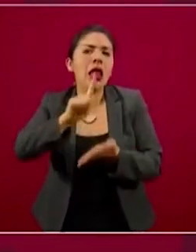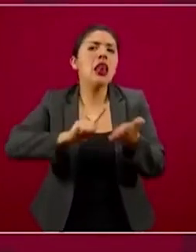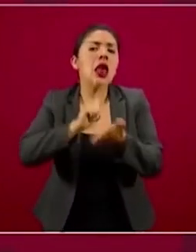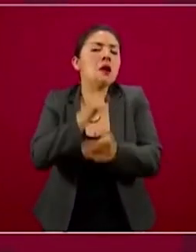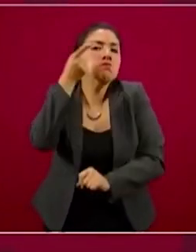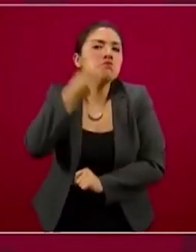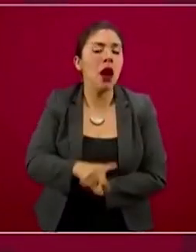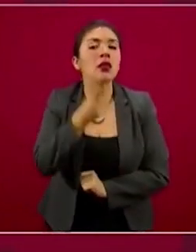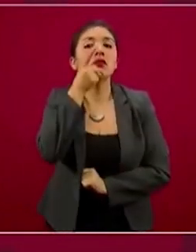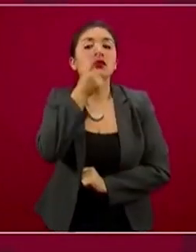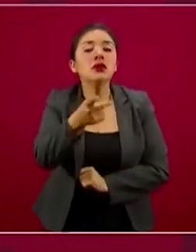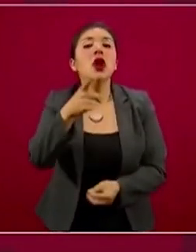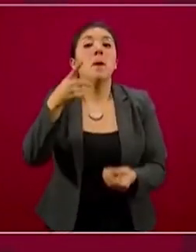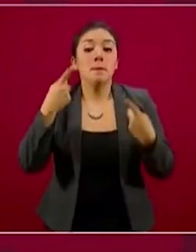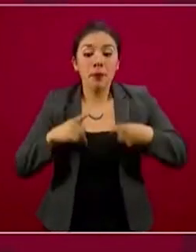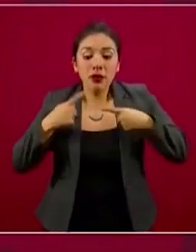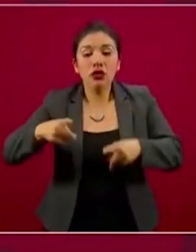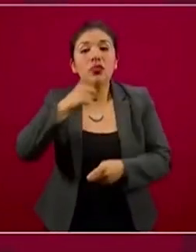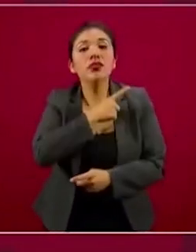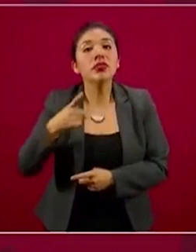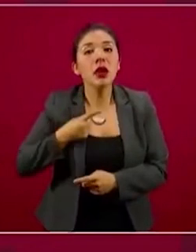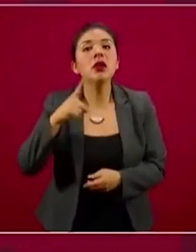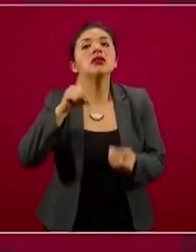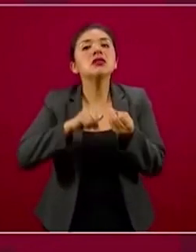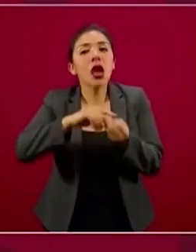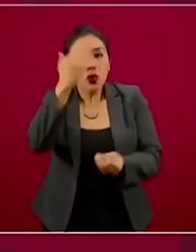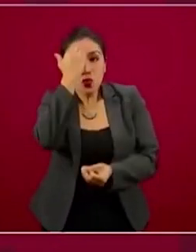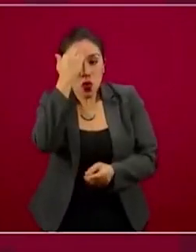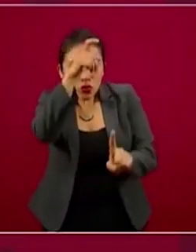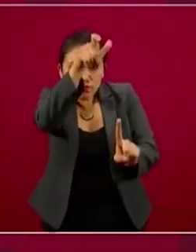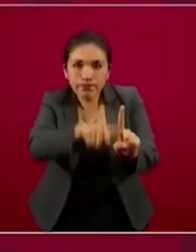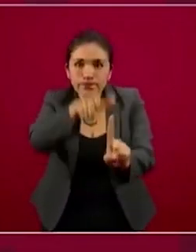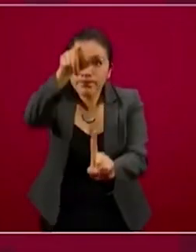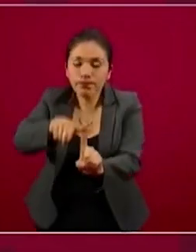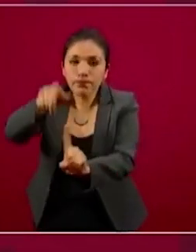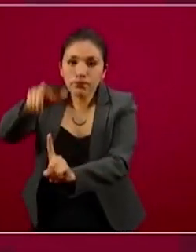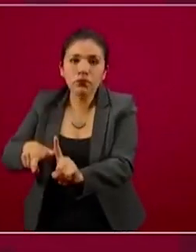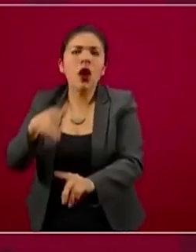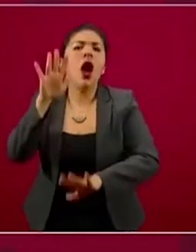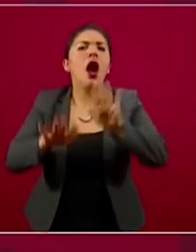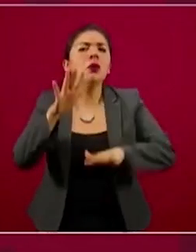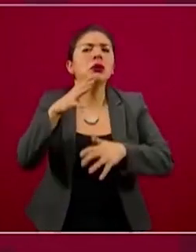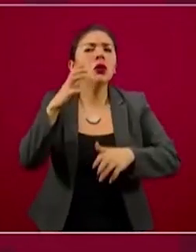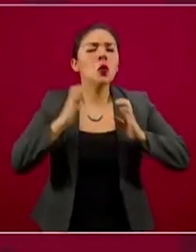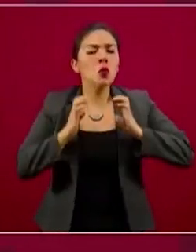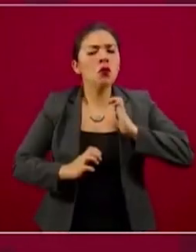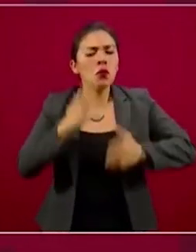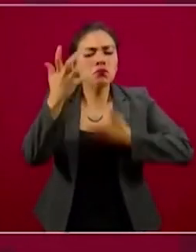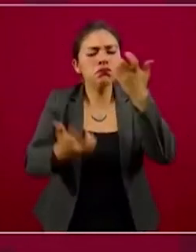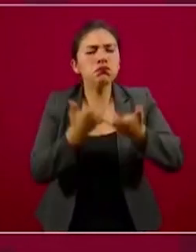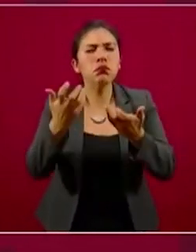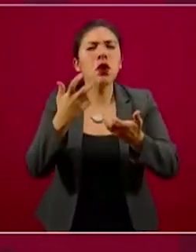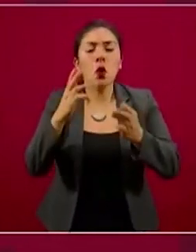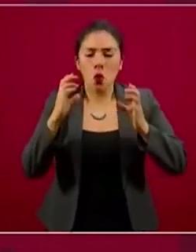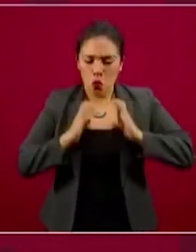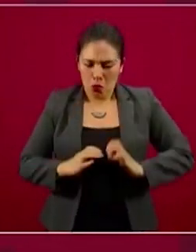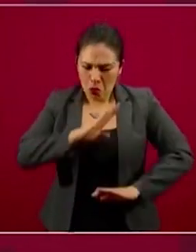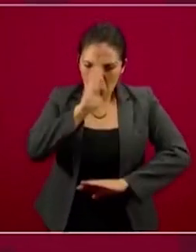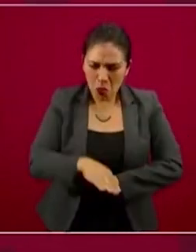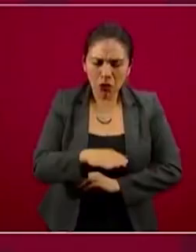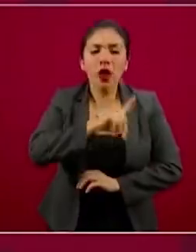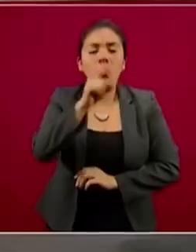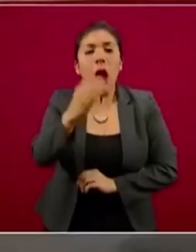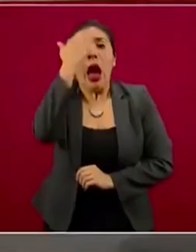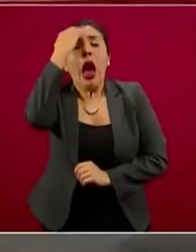garantizar que las personas son reconocibles mucho tiempo después de su inhumación y entonces se procede a la inhumación.